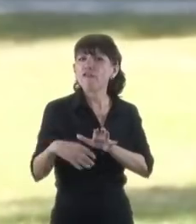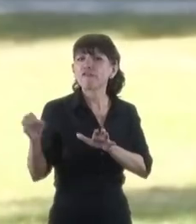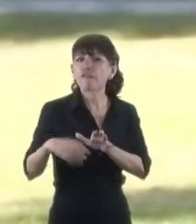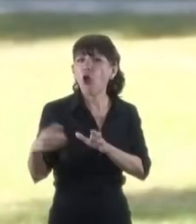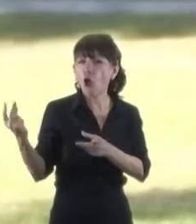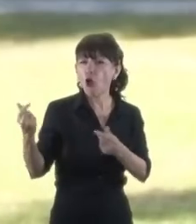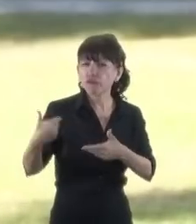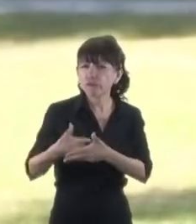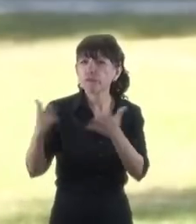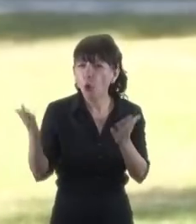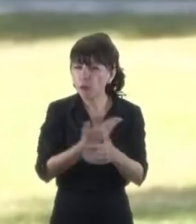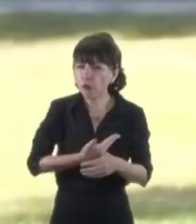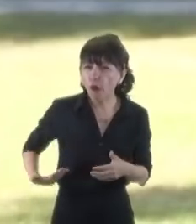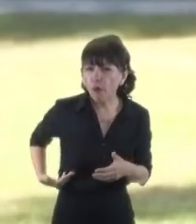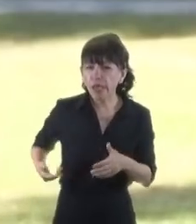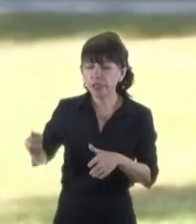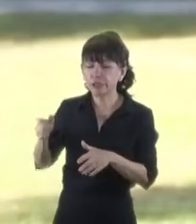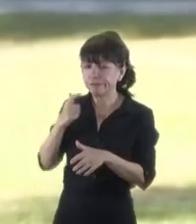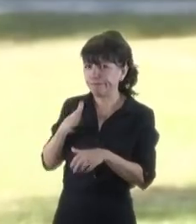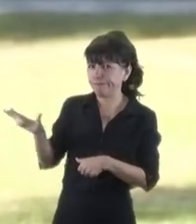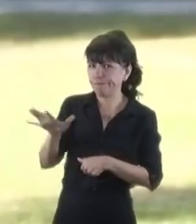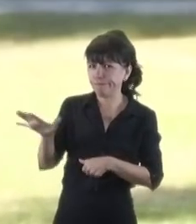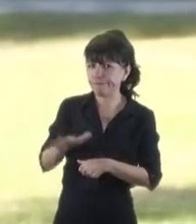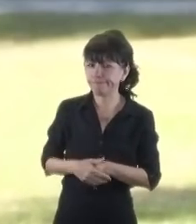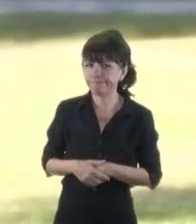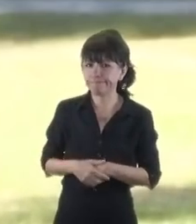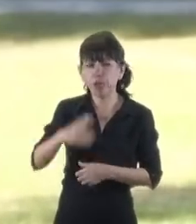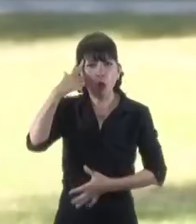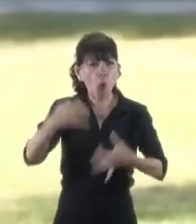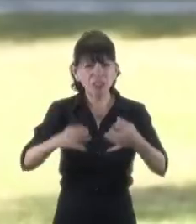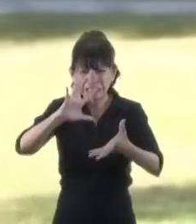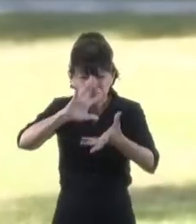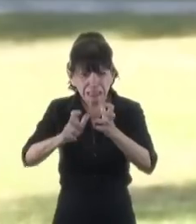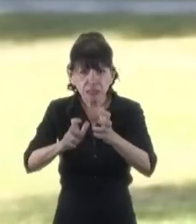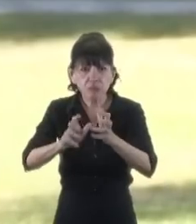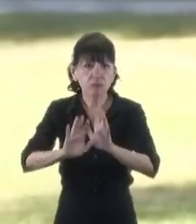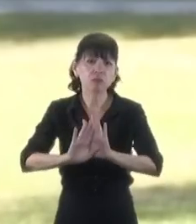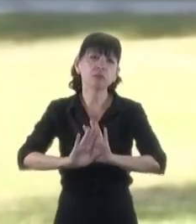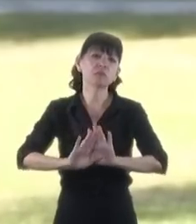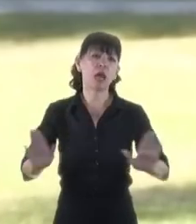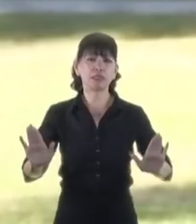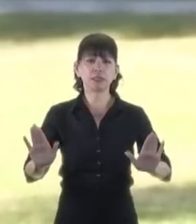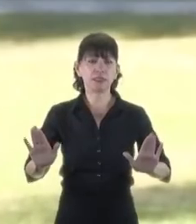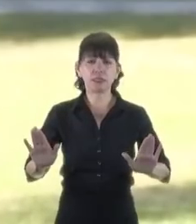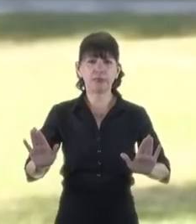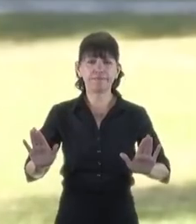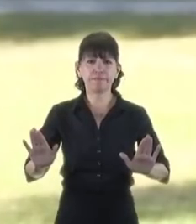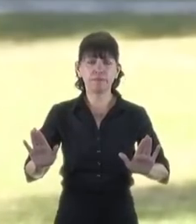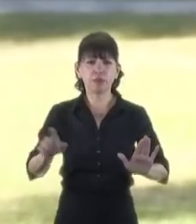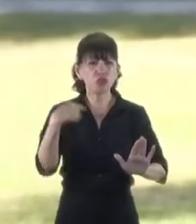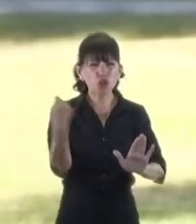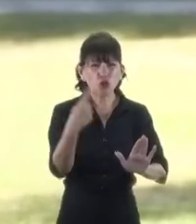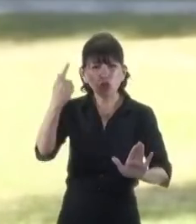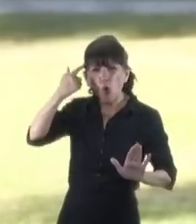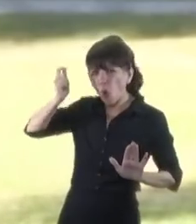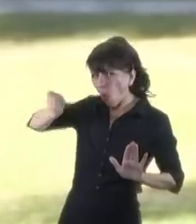La degradación judicial debe concluir. No conocemos el patrimonio de ningún